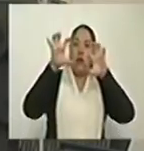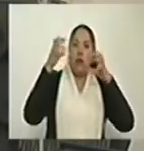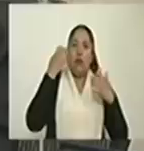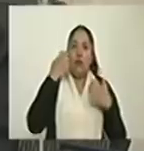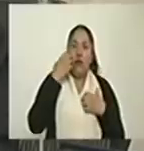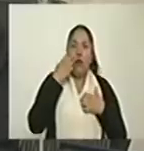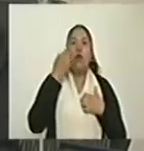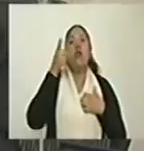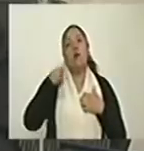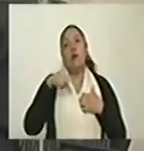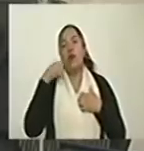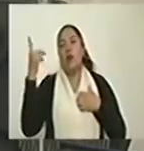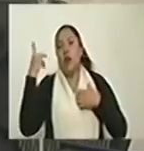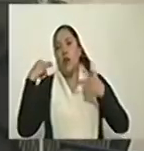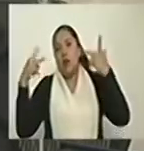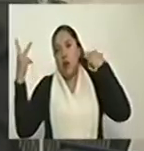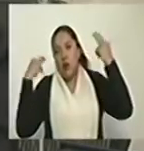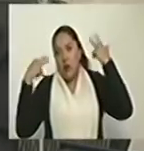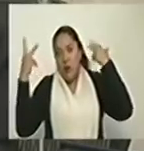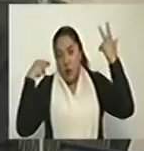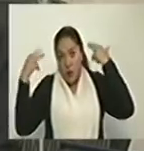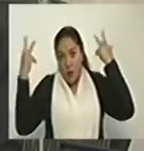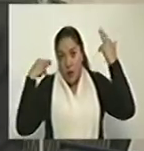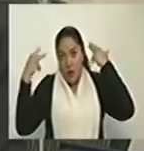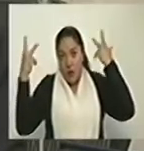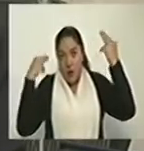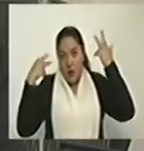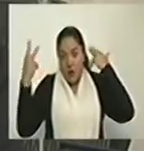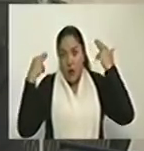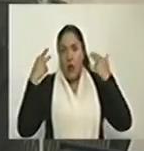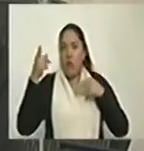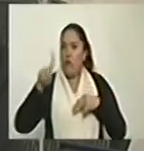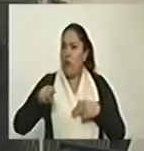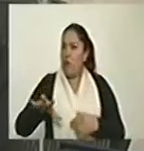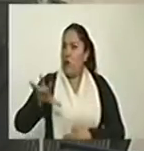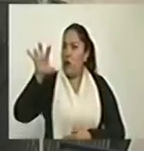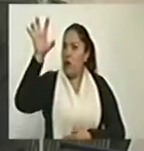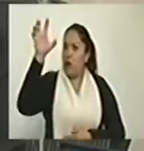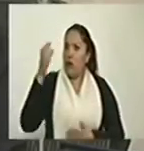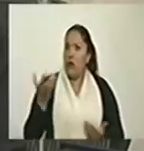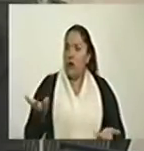peluquero o trabajar en una peluquería producía cáncer.